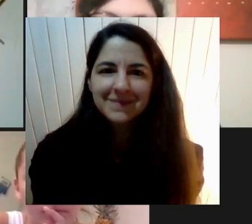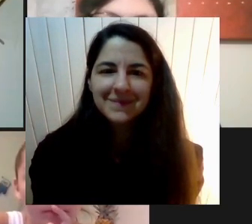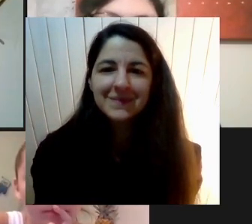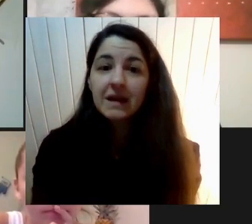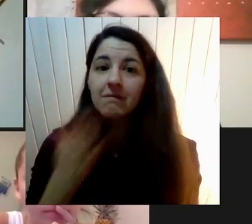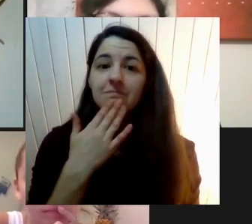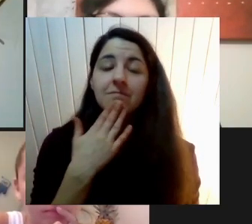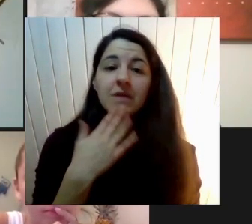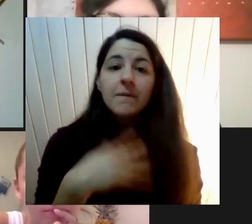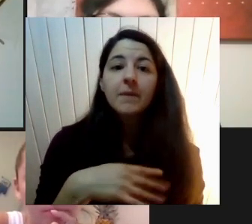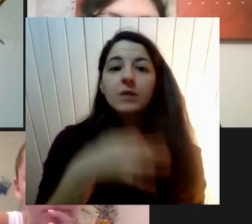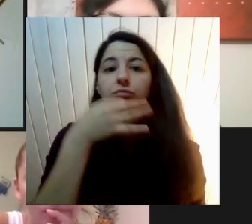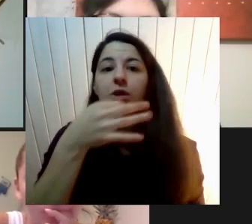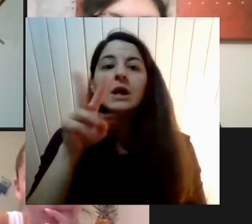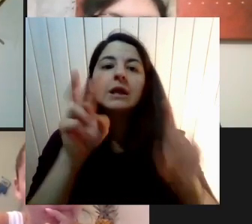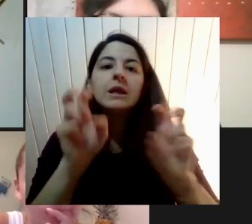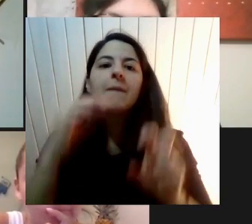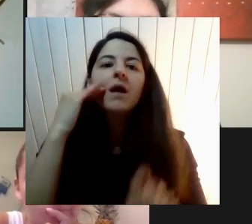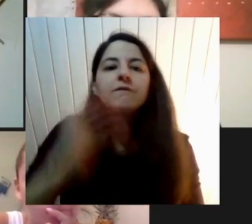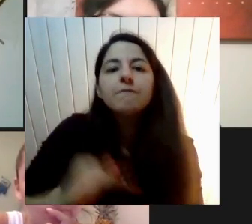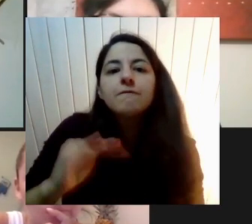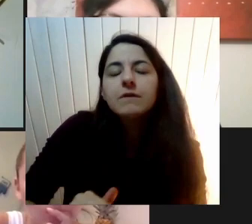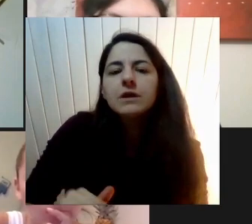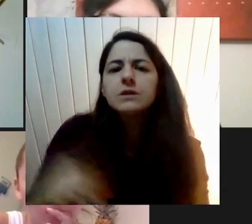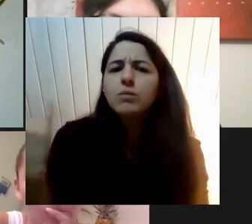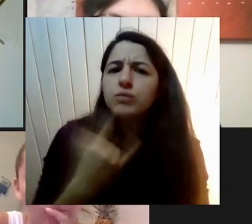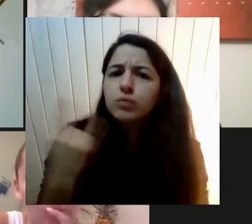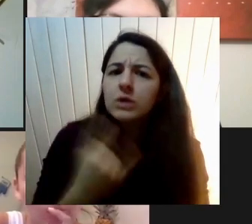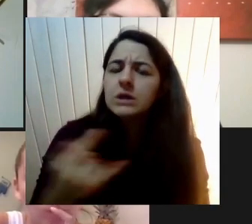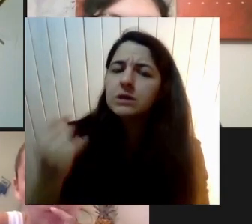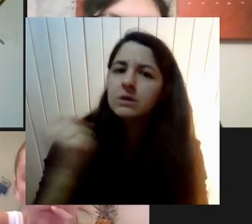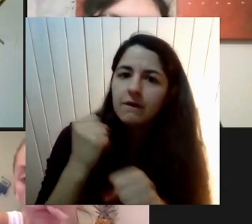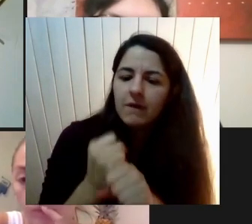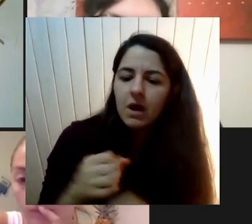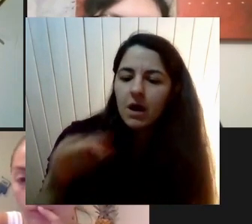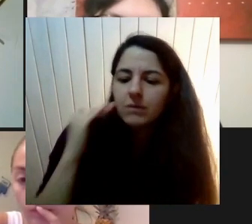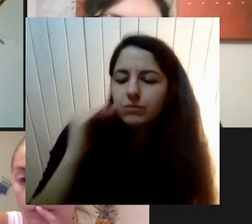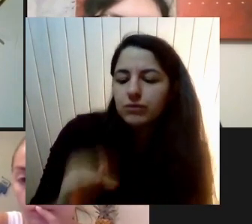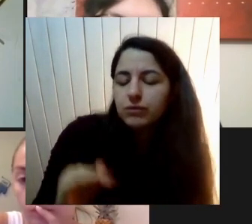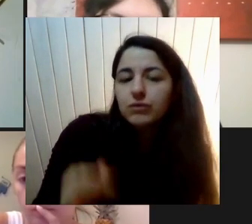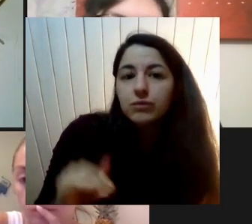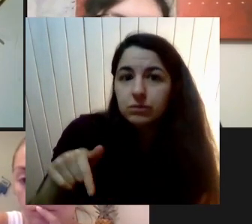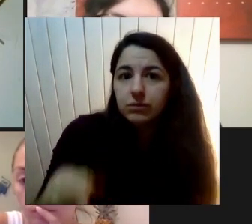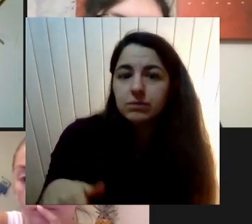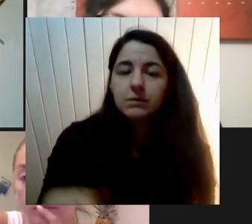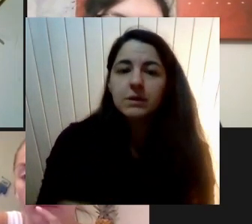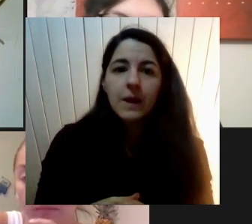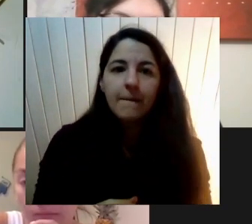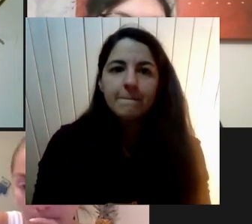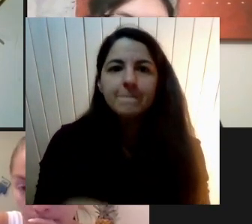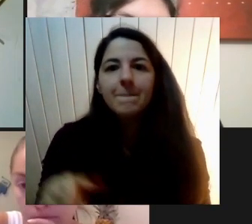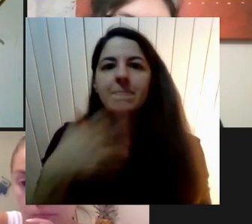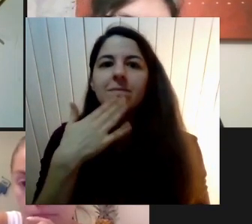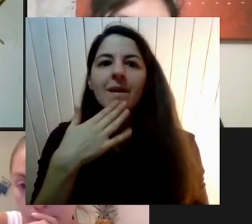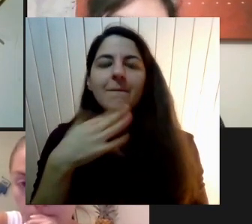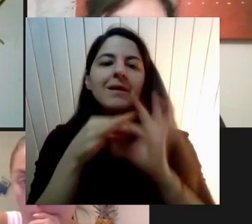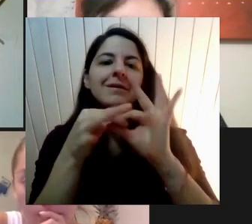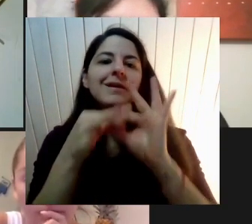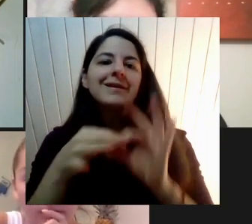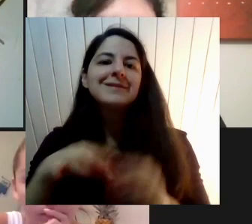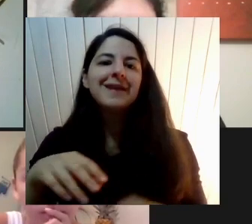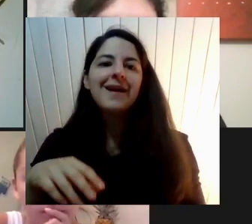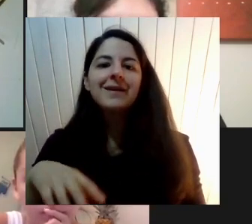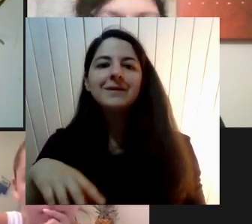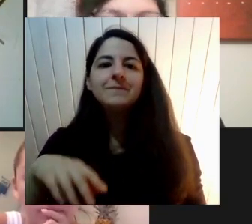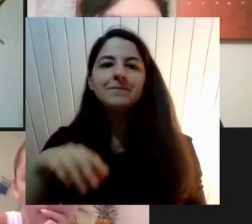tiene Trabajarlo desde esa perspectiva Y también Nos agradece Angélica Al intérprete de Seña Que dice que es súper importante Que esté presente también Que nos